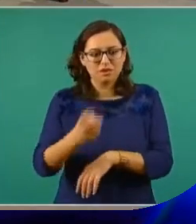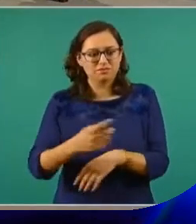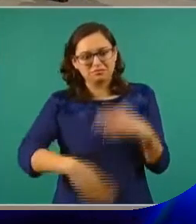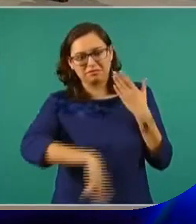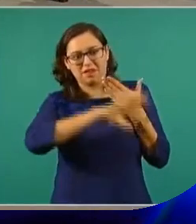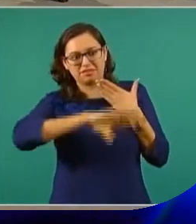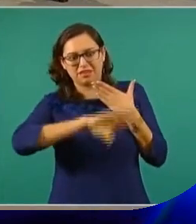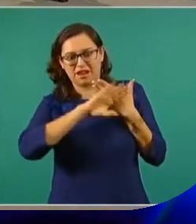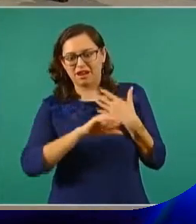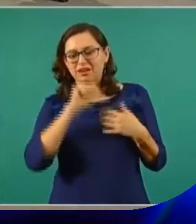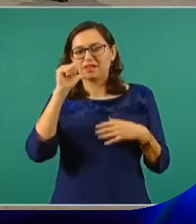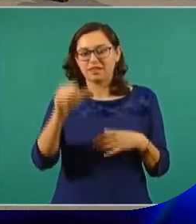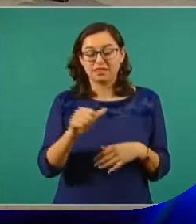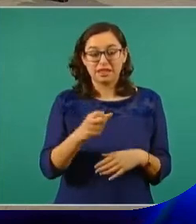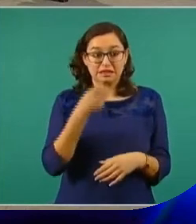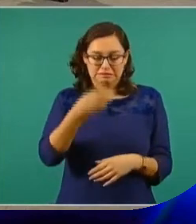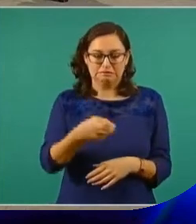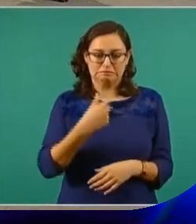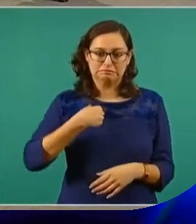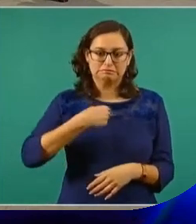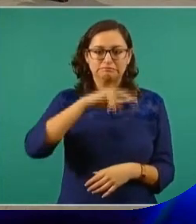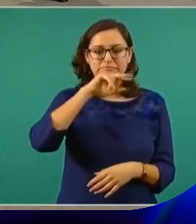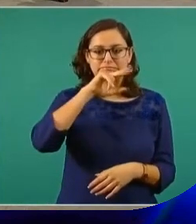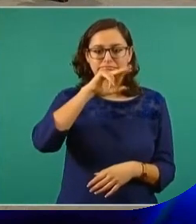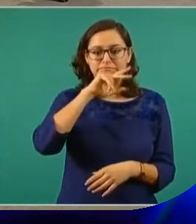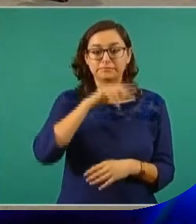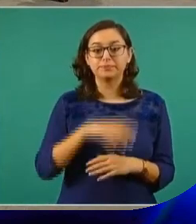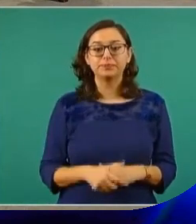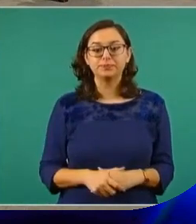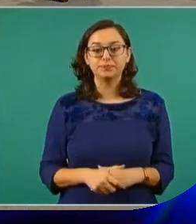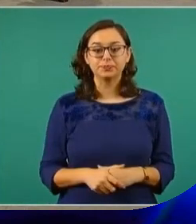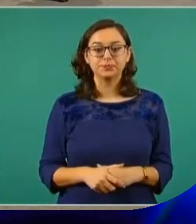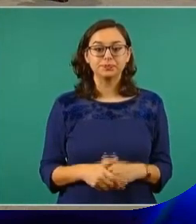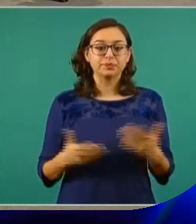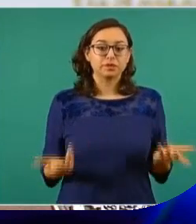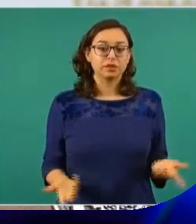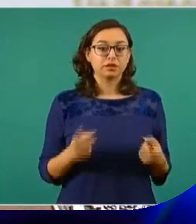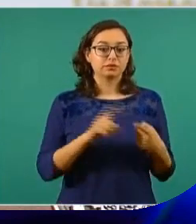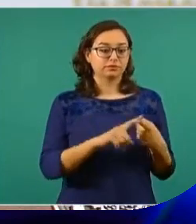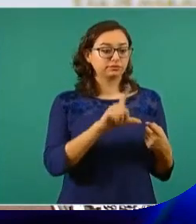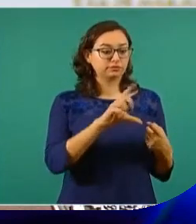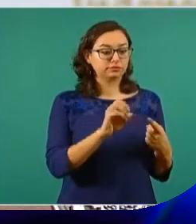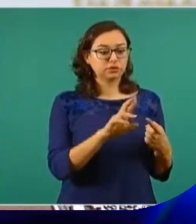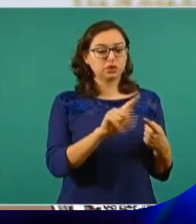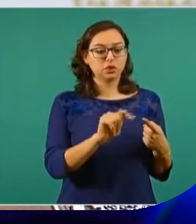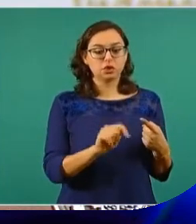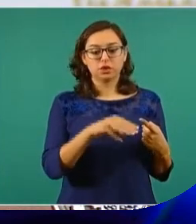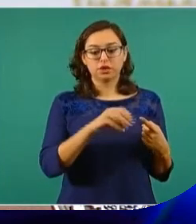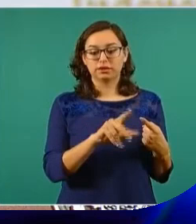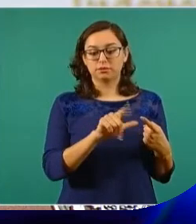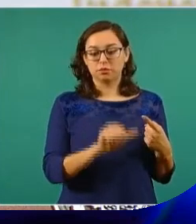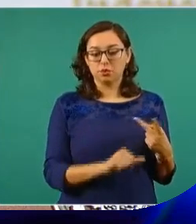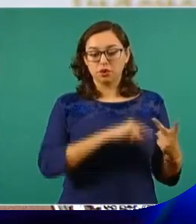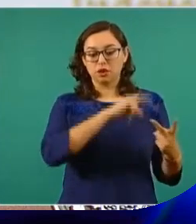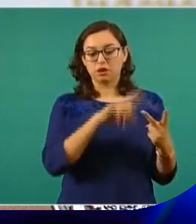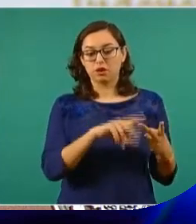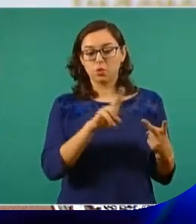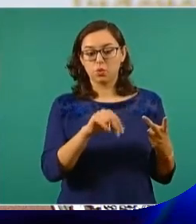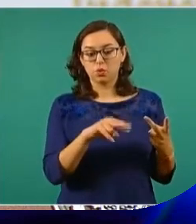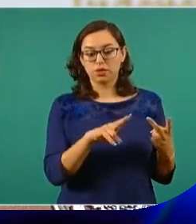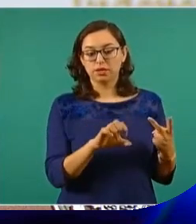Lo de Mola, bueno, el Universal, pues